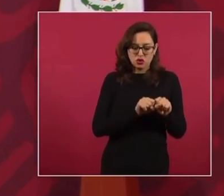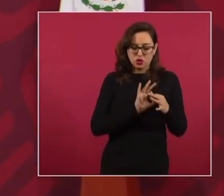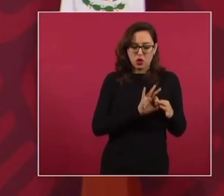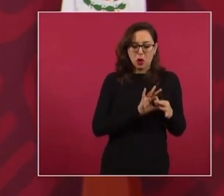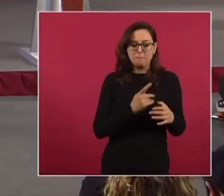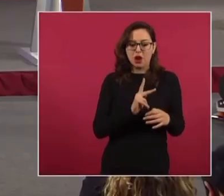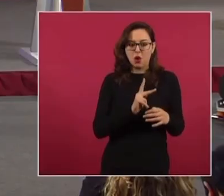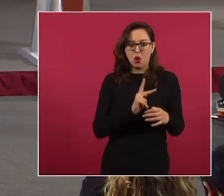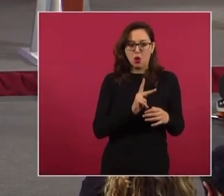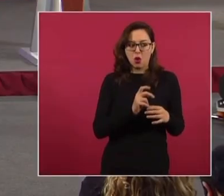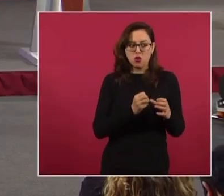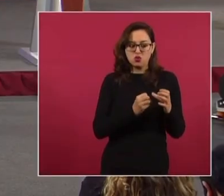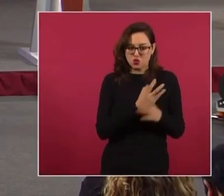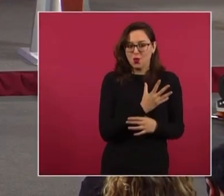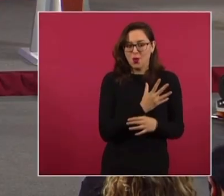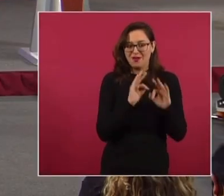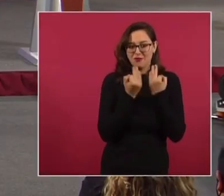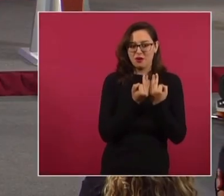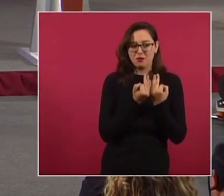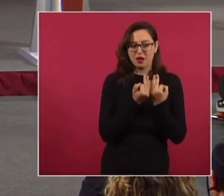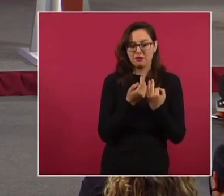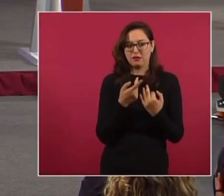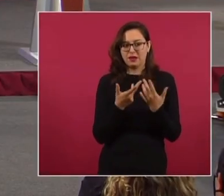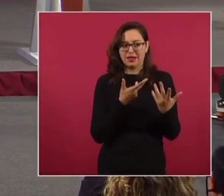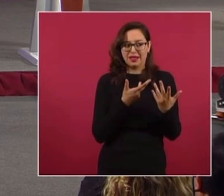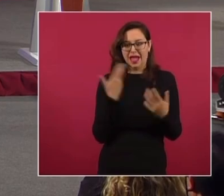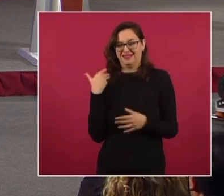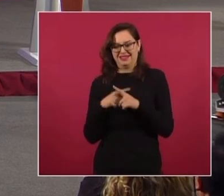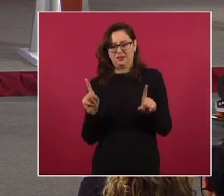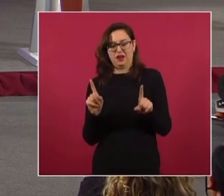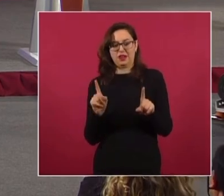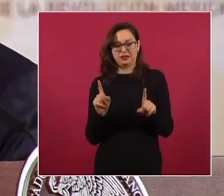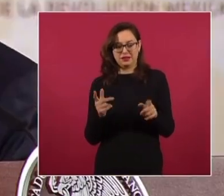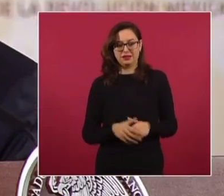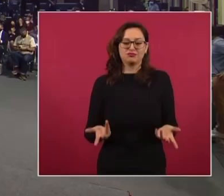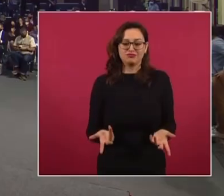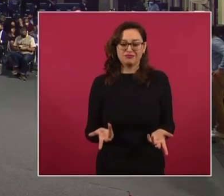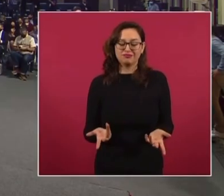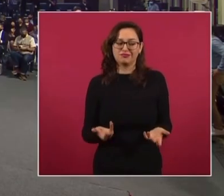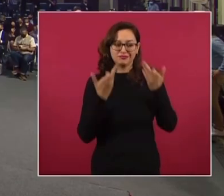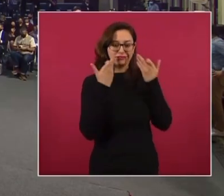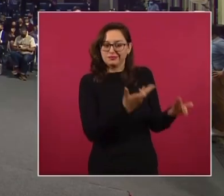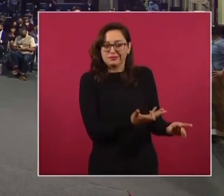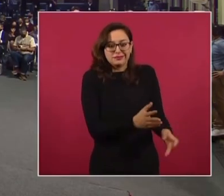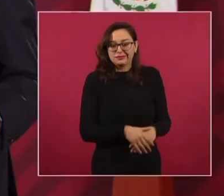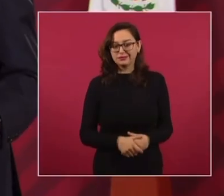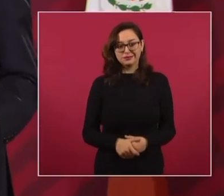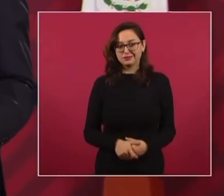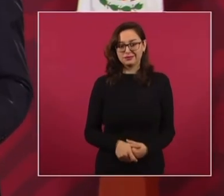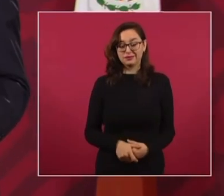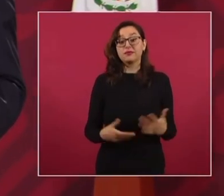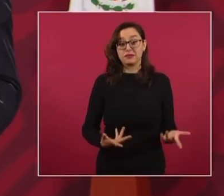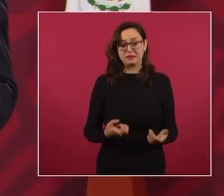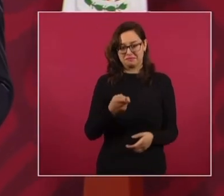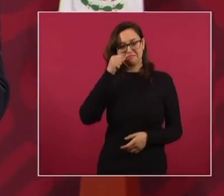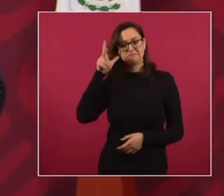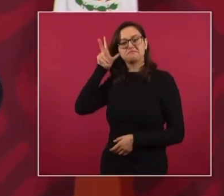PRI. Hoy nuestro aliado, pero ya democratizado. Y ayer